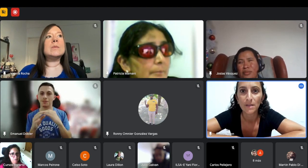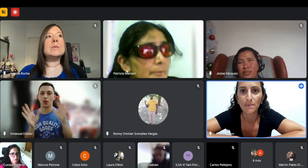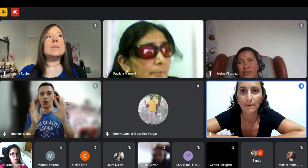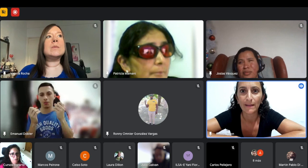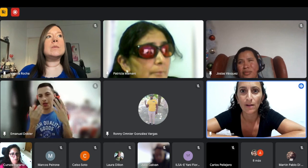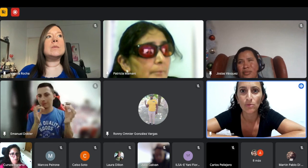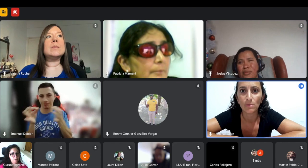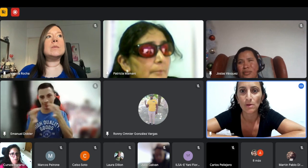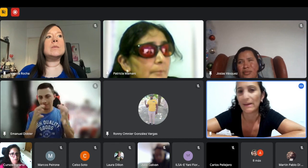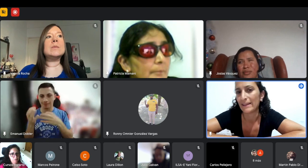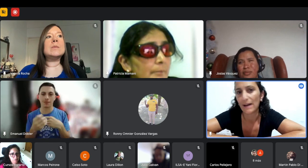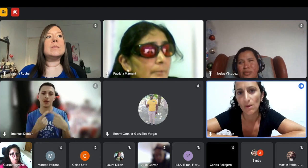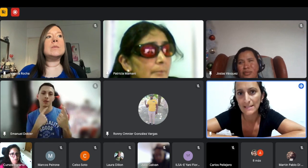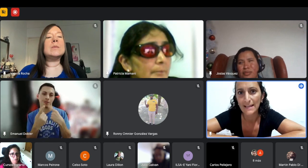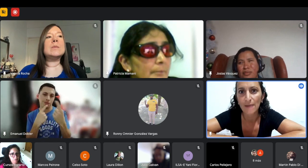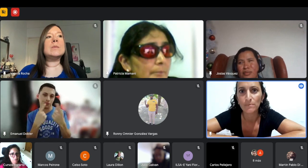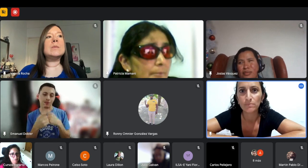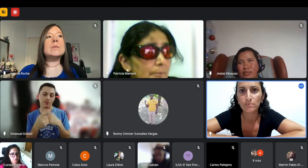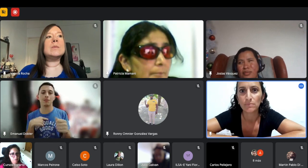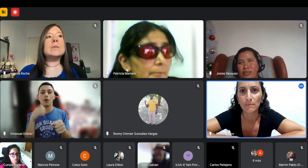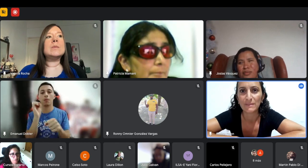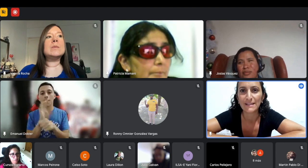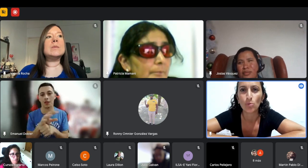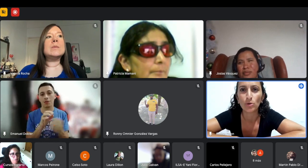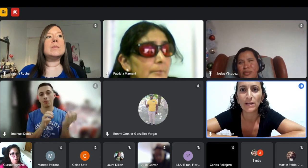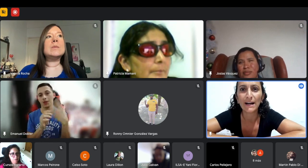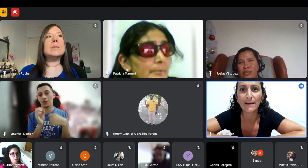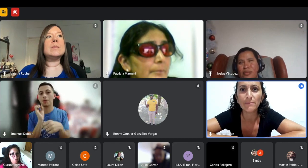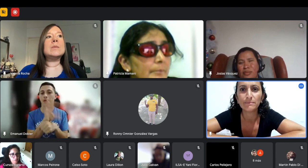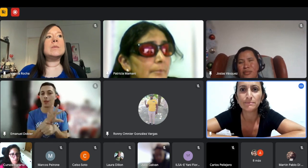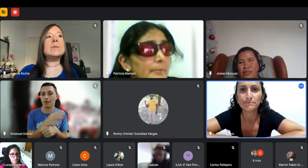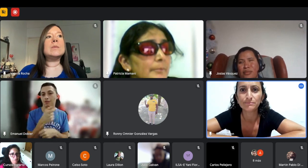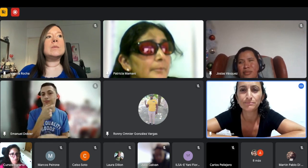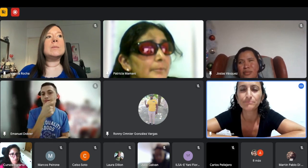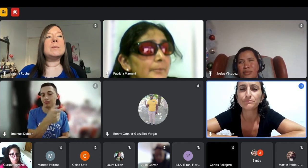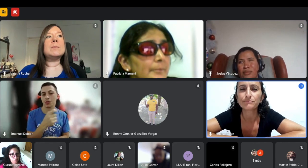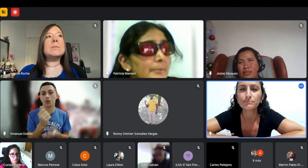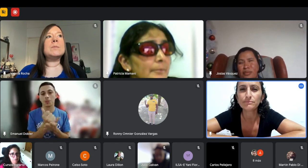y me mandaron mandaba whatsapp empecé a comunicar